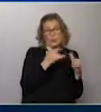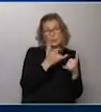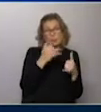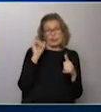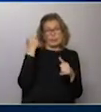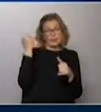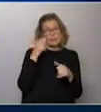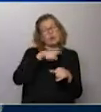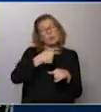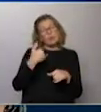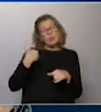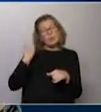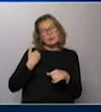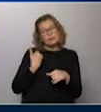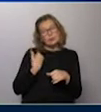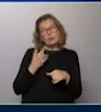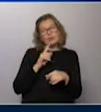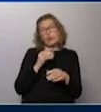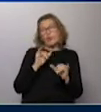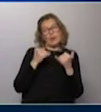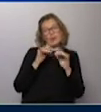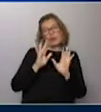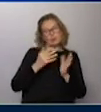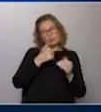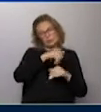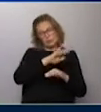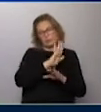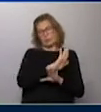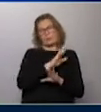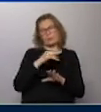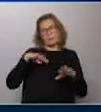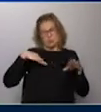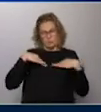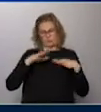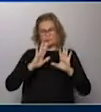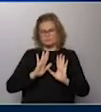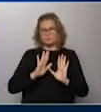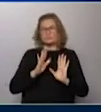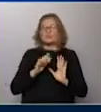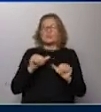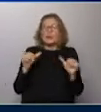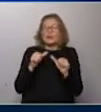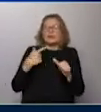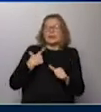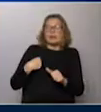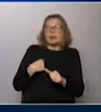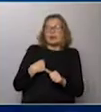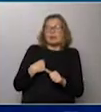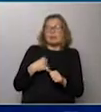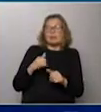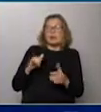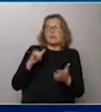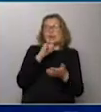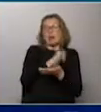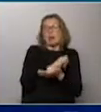un juvenil, Lucas Núñez, que por lo general no es titular, por lo tanto eso no es una baja deportiva si se quiere. ¿Qué va a hacer Nacional? Va a viajar el